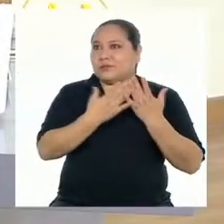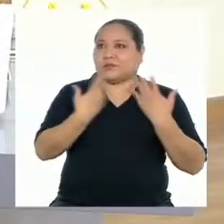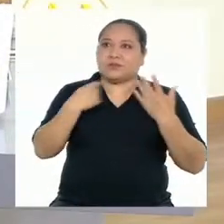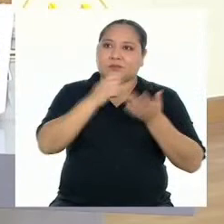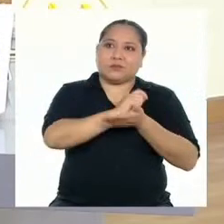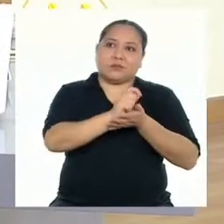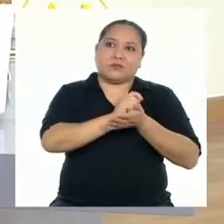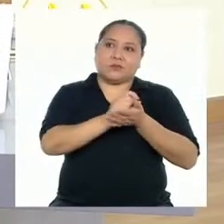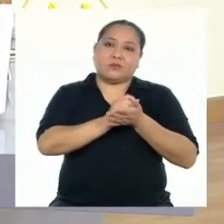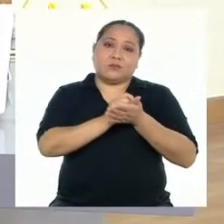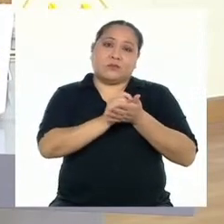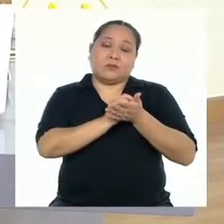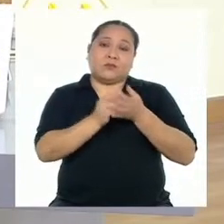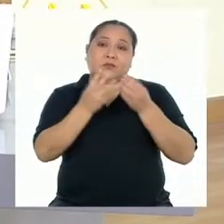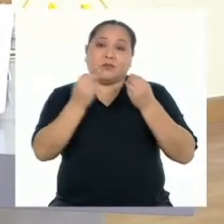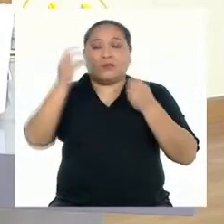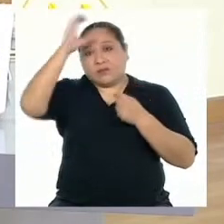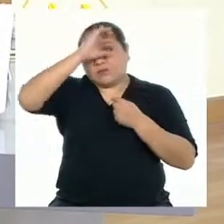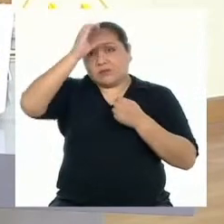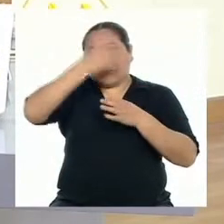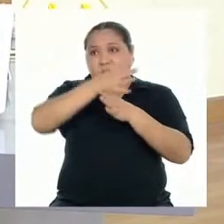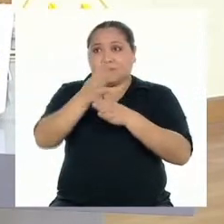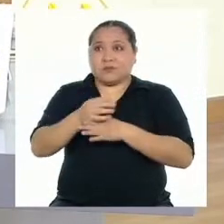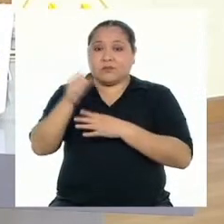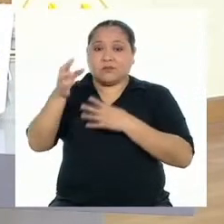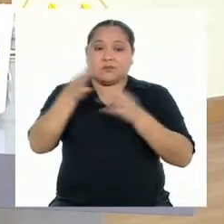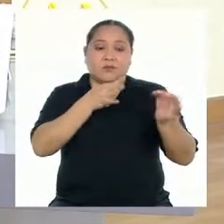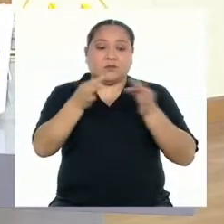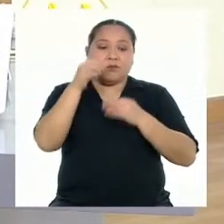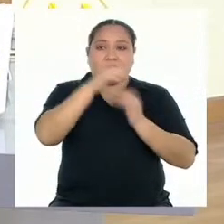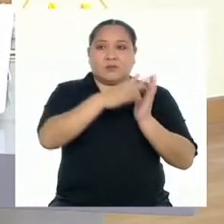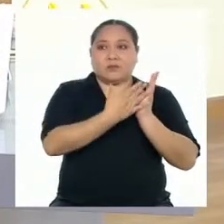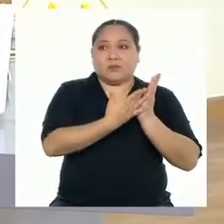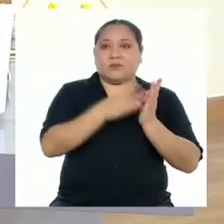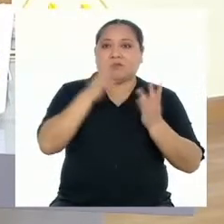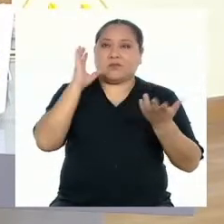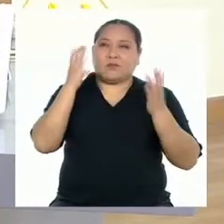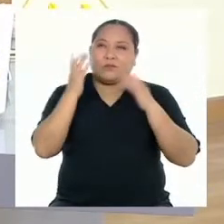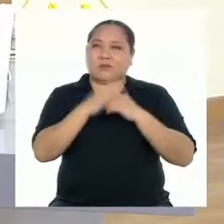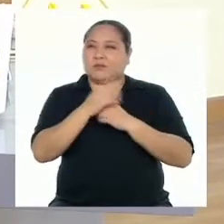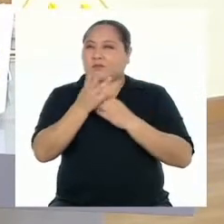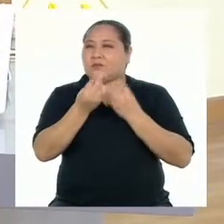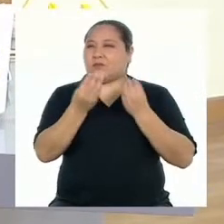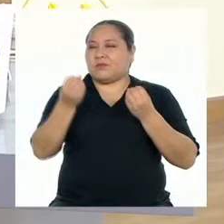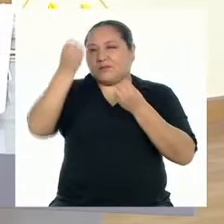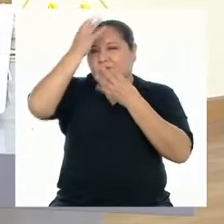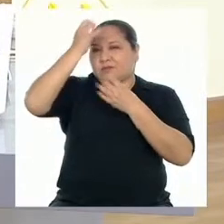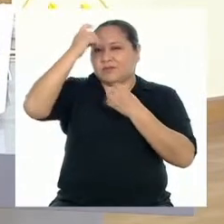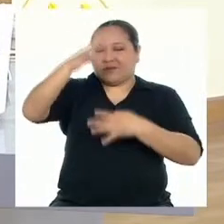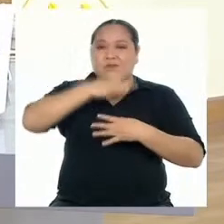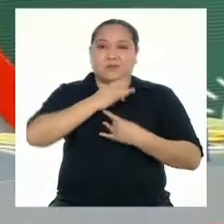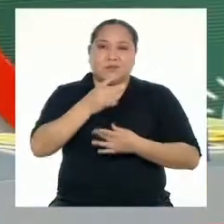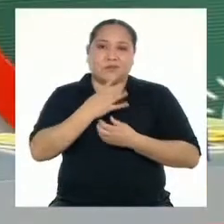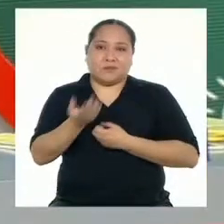un texto con mucho conocimiento por compartir. Es hablar del libro como aquel que contiene mucha información interesante.